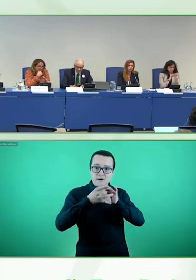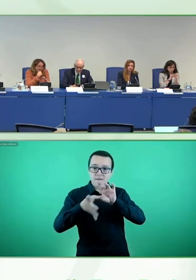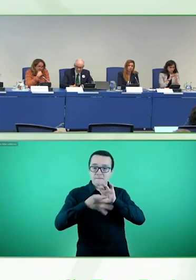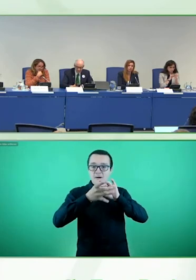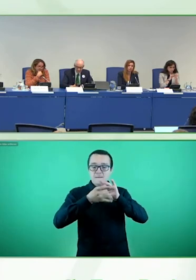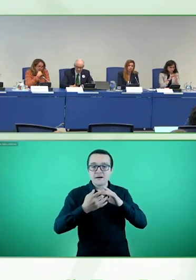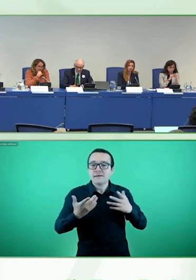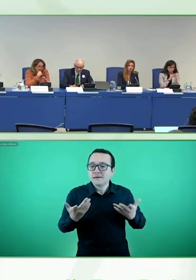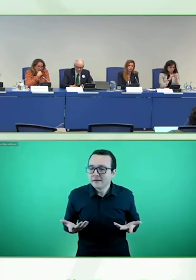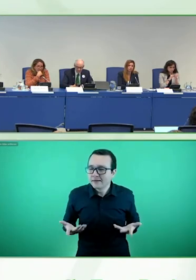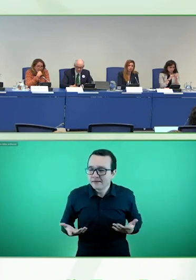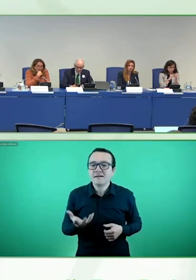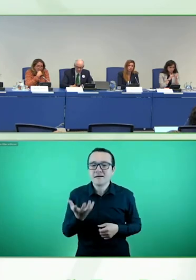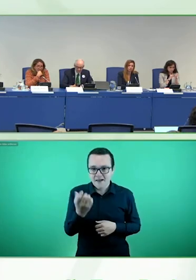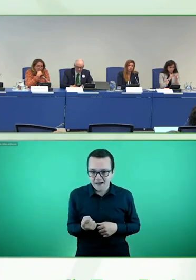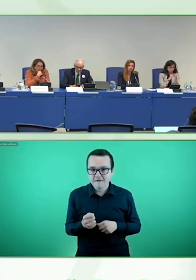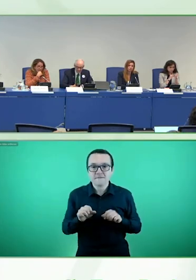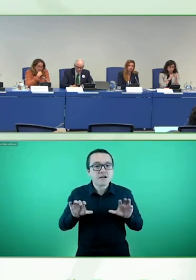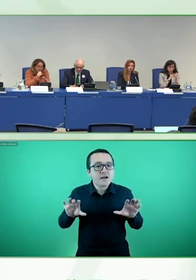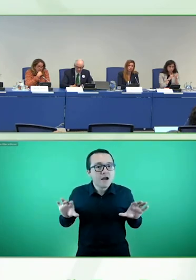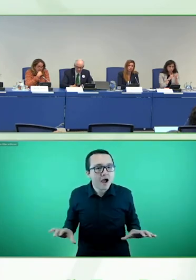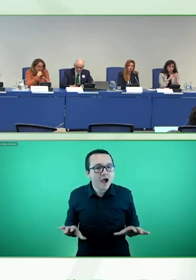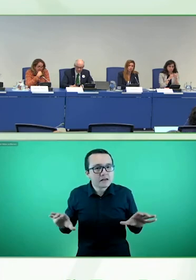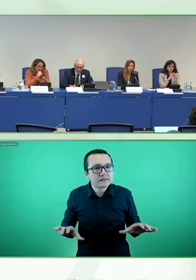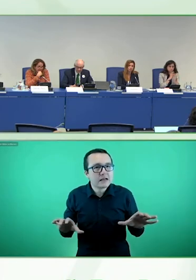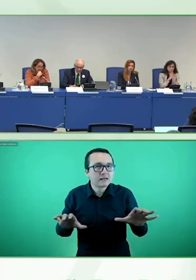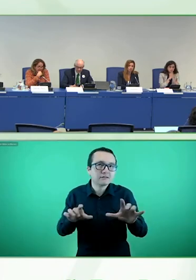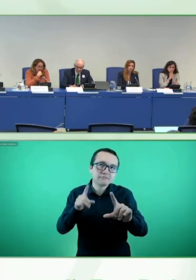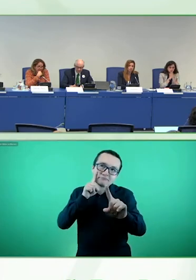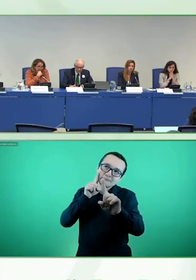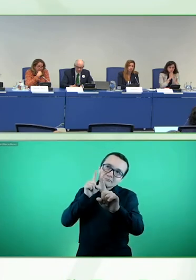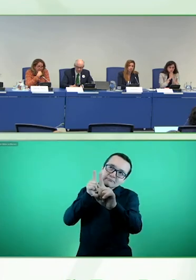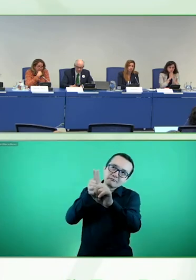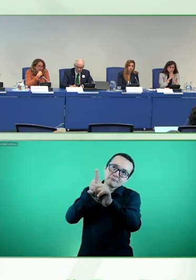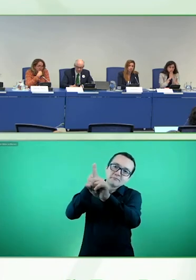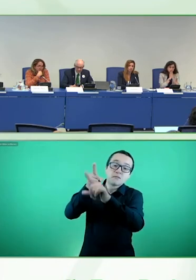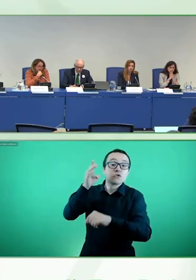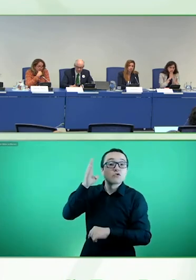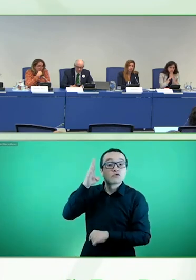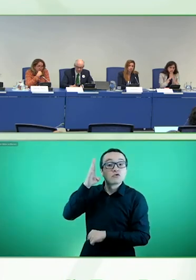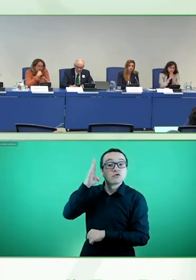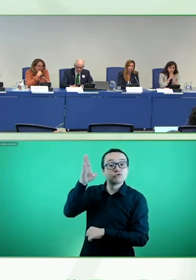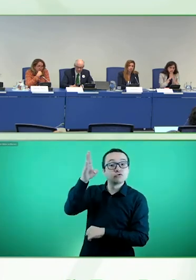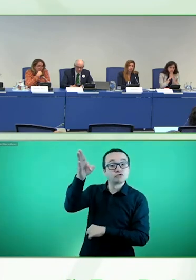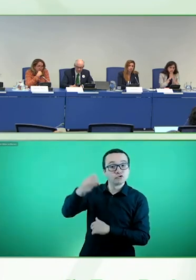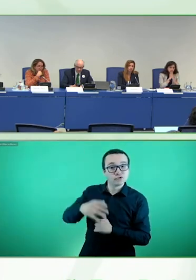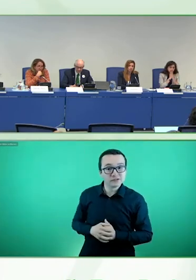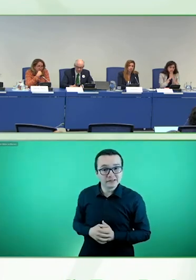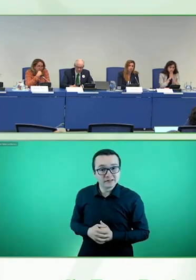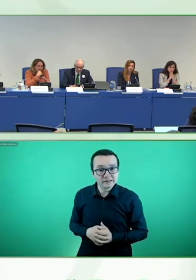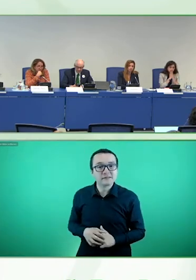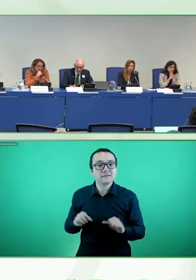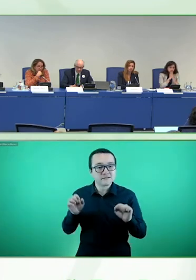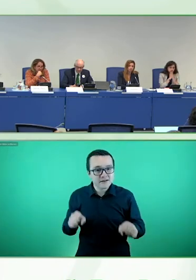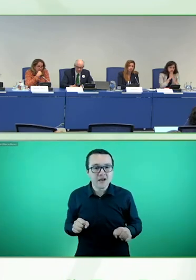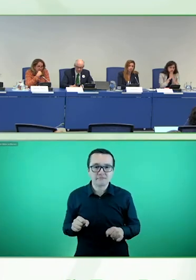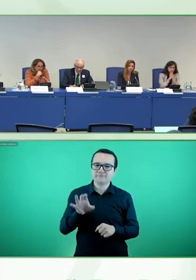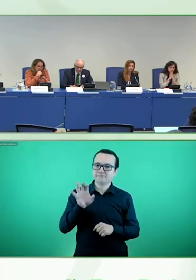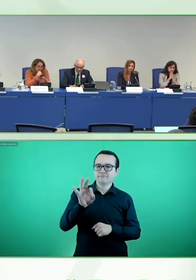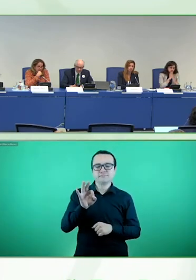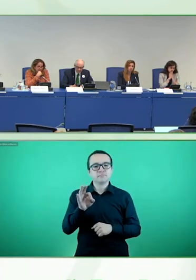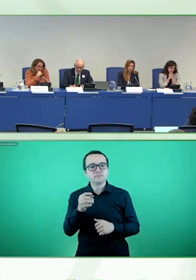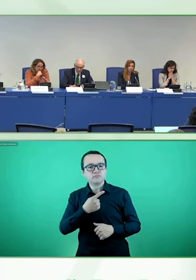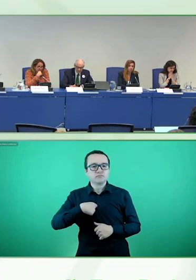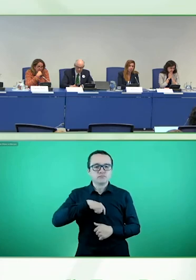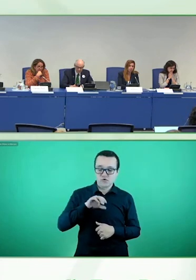que el futuro merece la atención de nuestra Fundación en diferentes ámbitos, ya